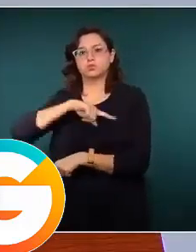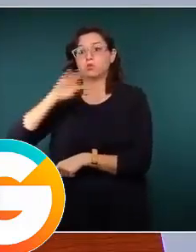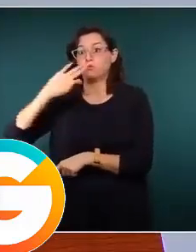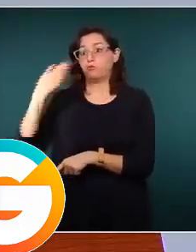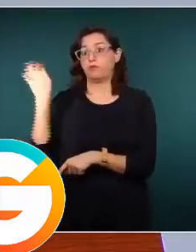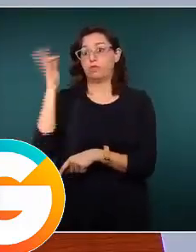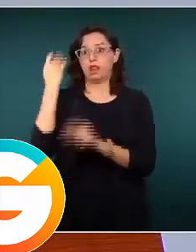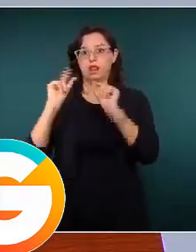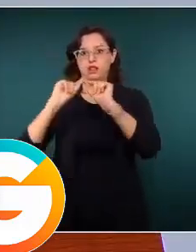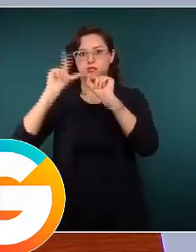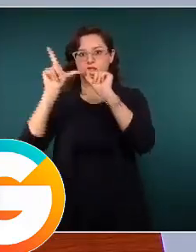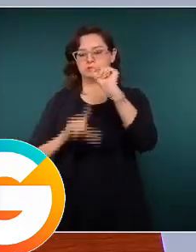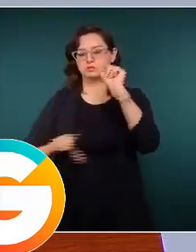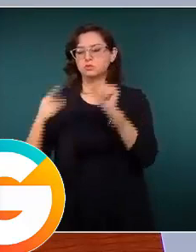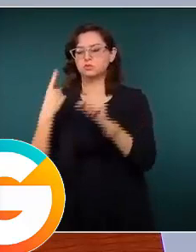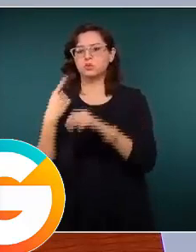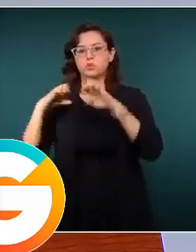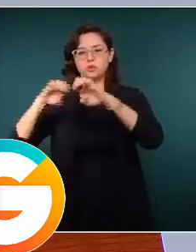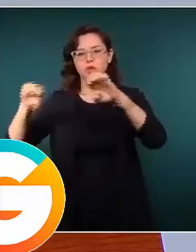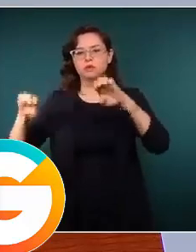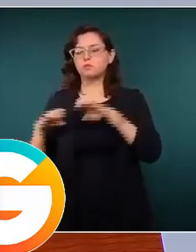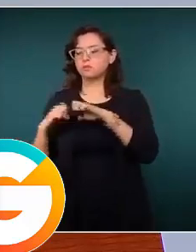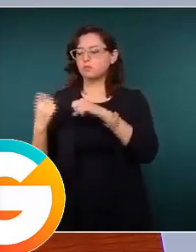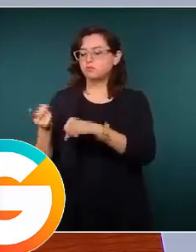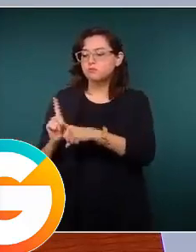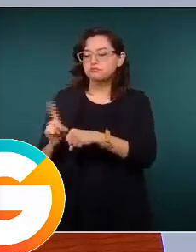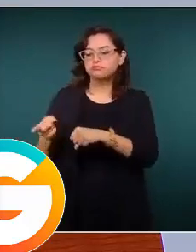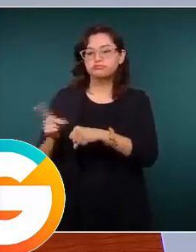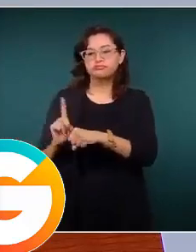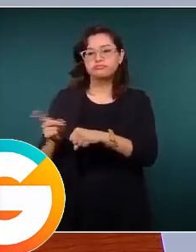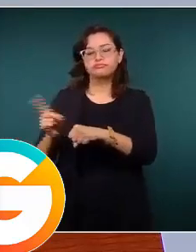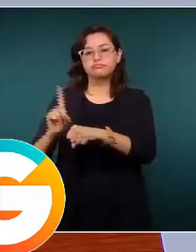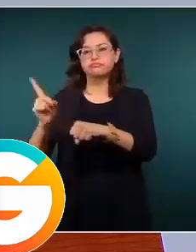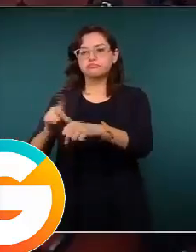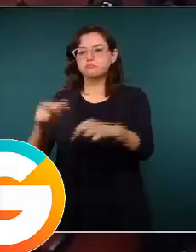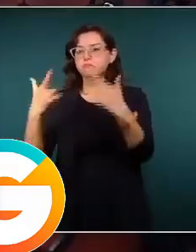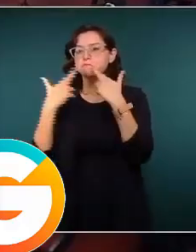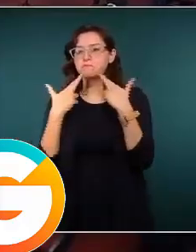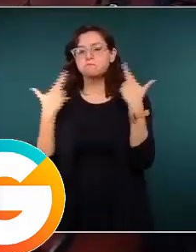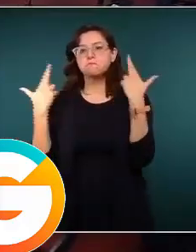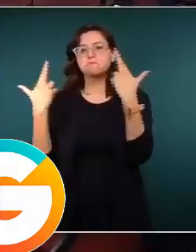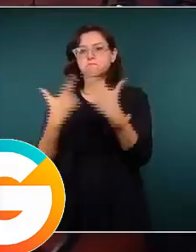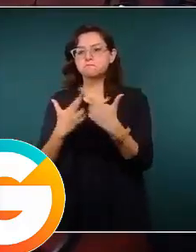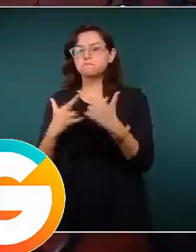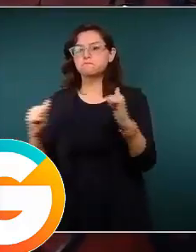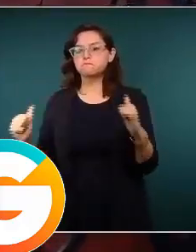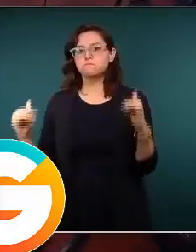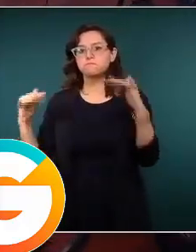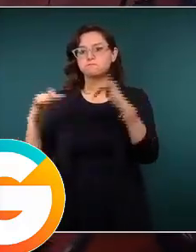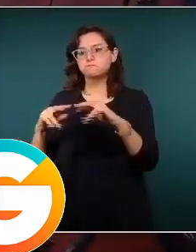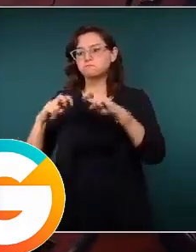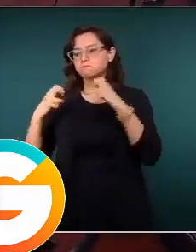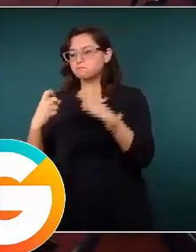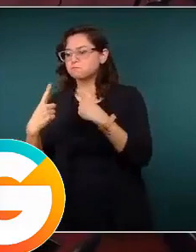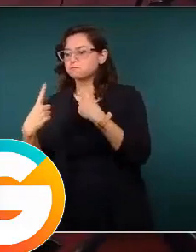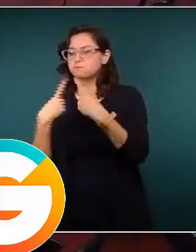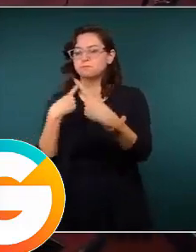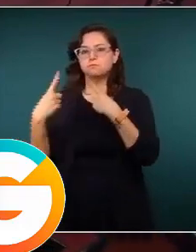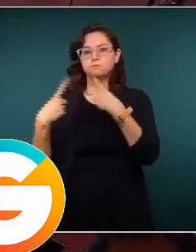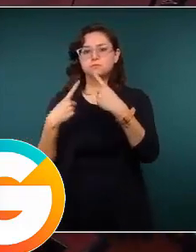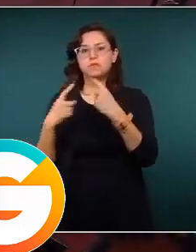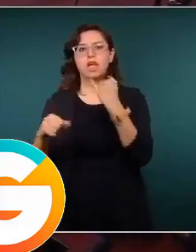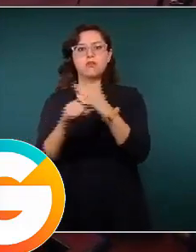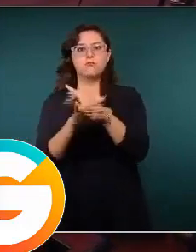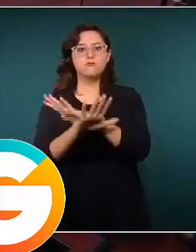que nos reunimos, el Gabinete de Seguridad y recibimos el parte,